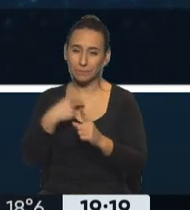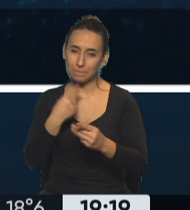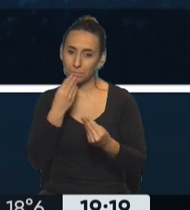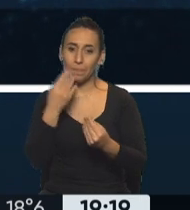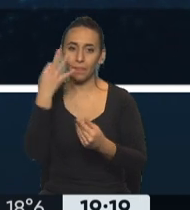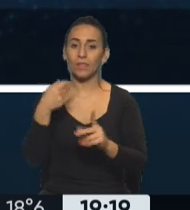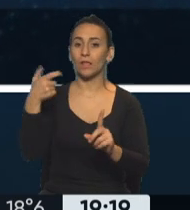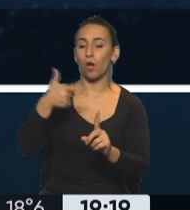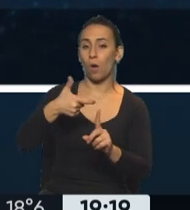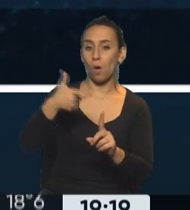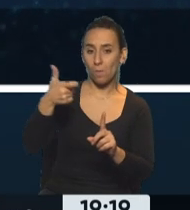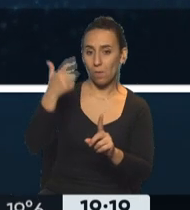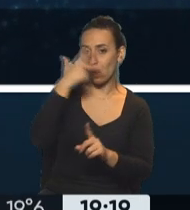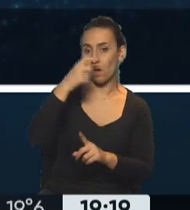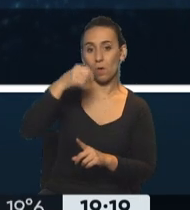homicidio